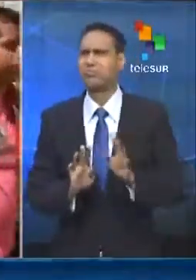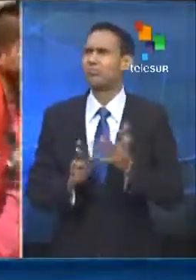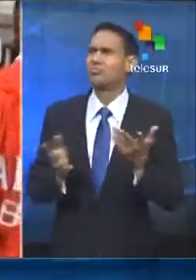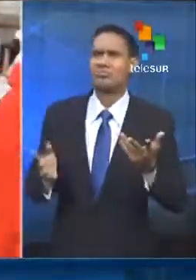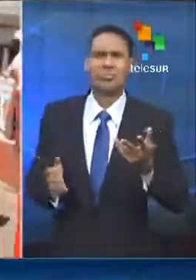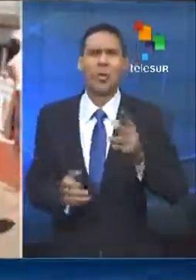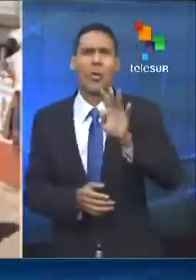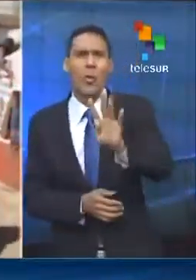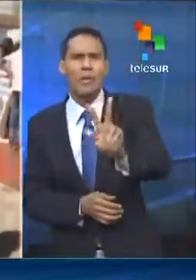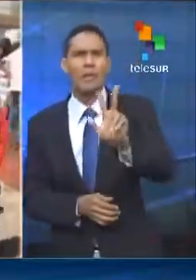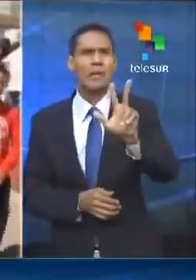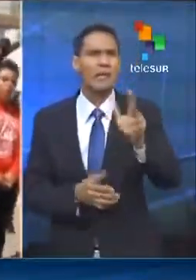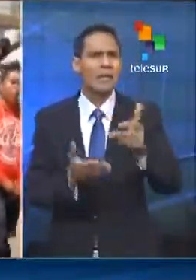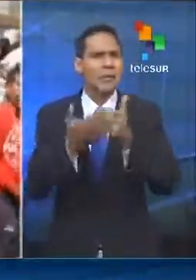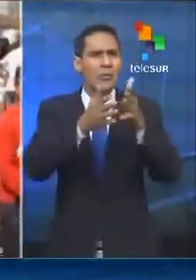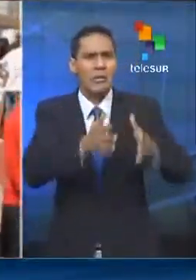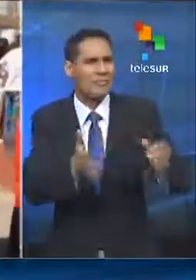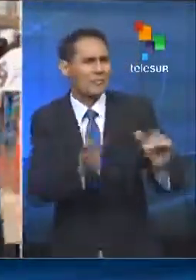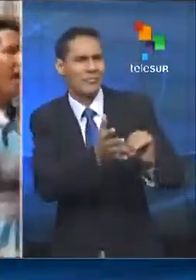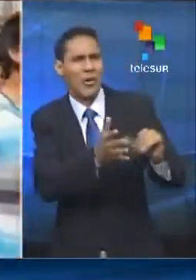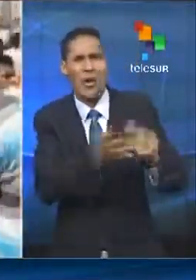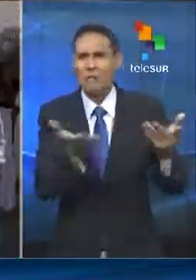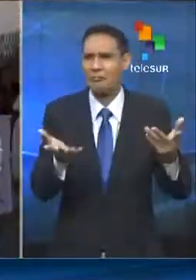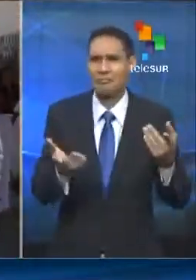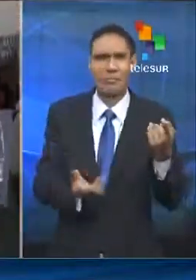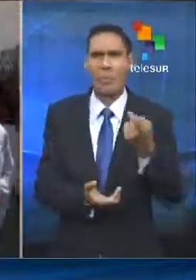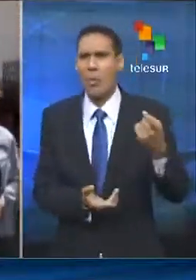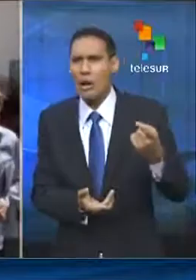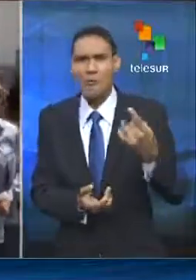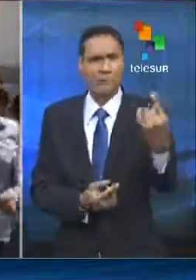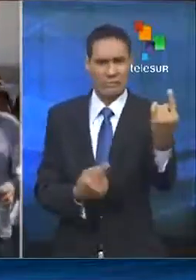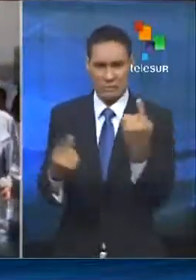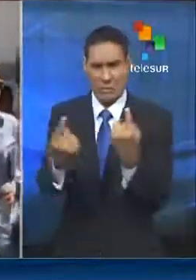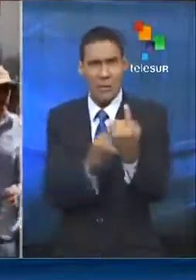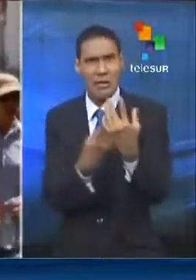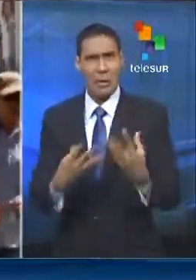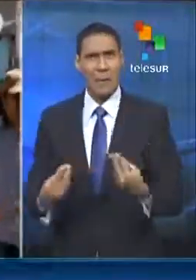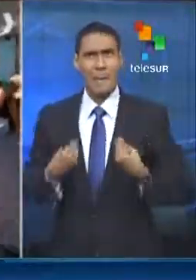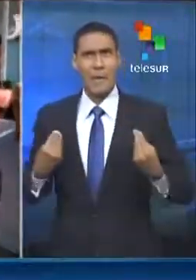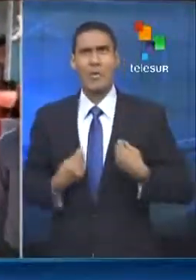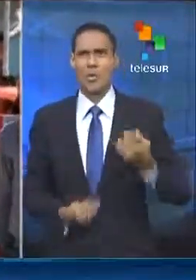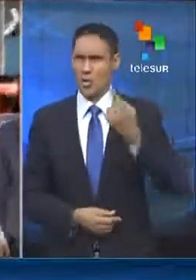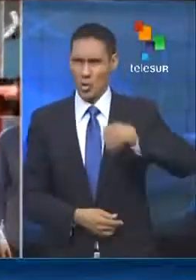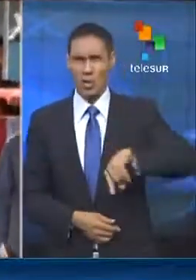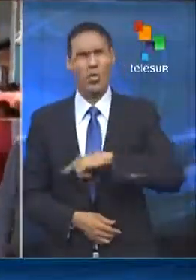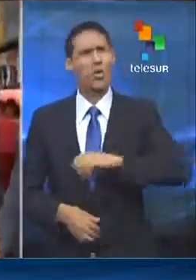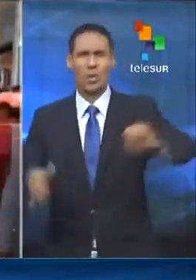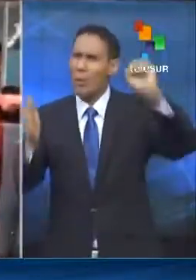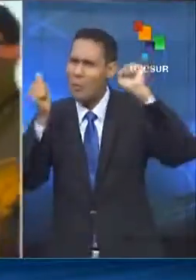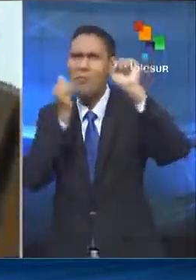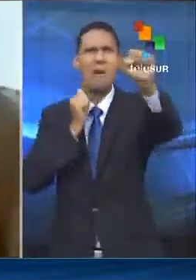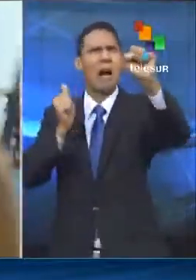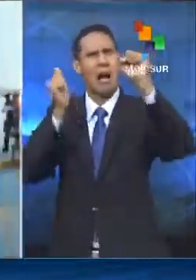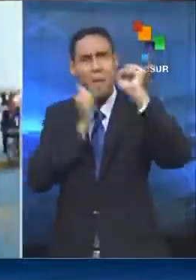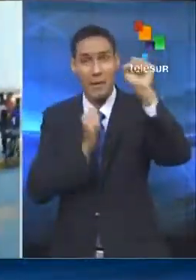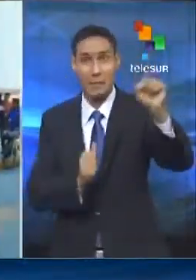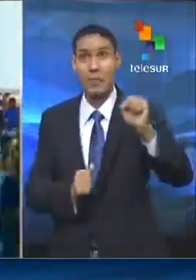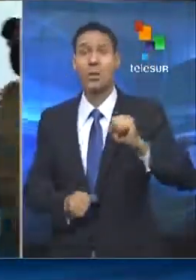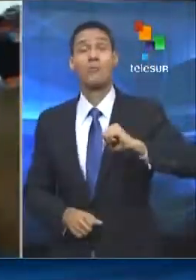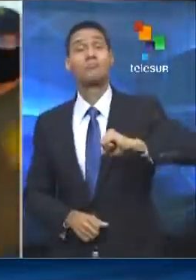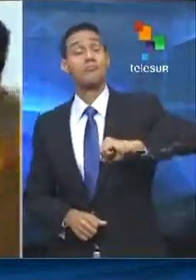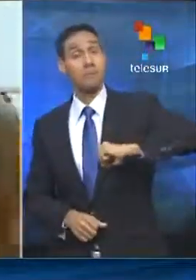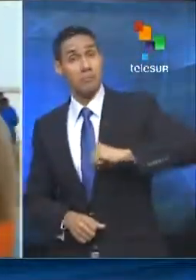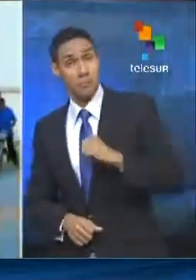estudiantes de Ayotzinapa. ¡El pueblo levanta la voz en favor de Ayotzinapa! La policía